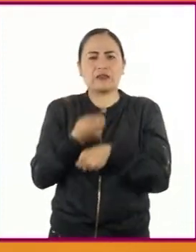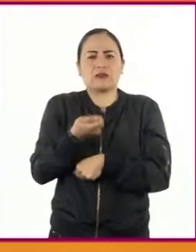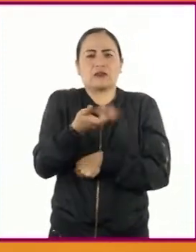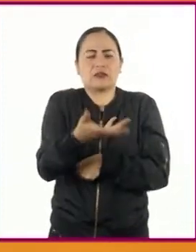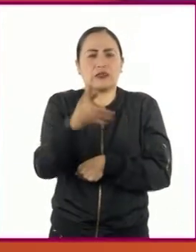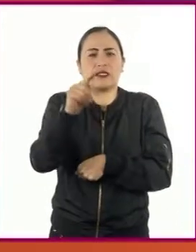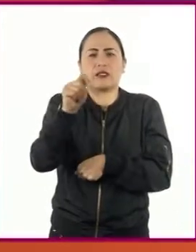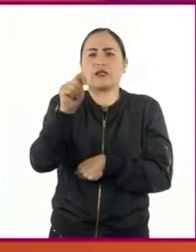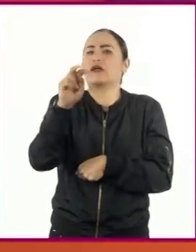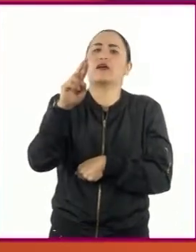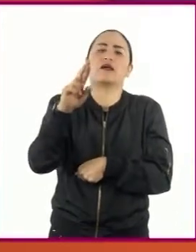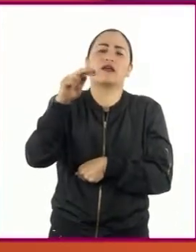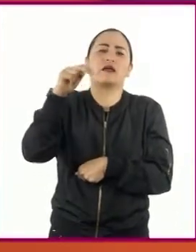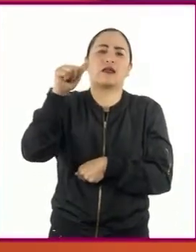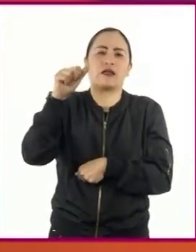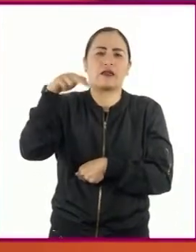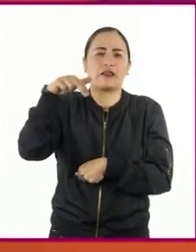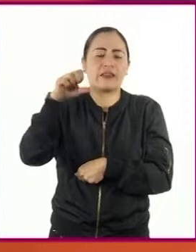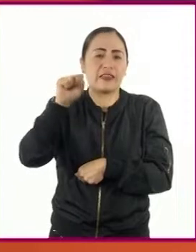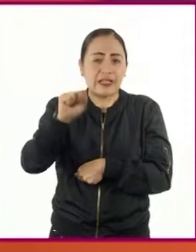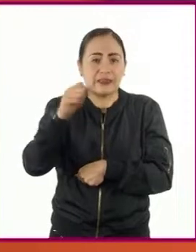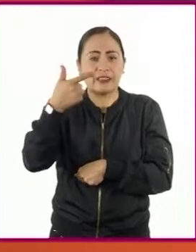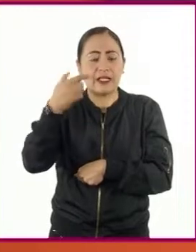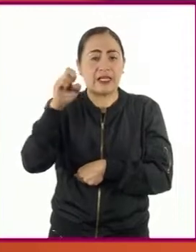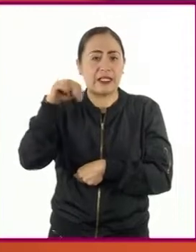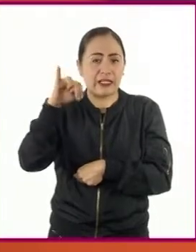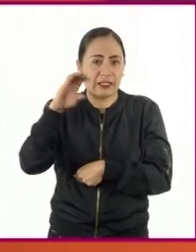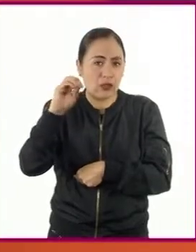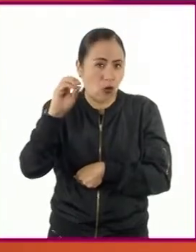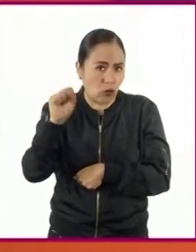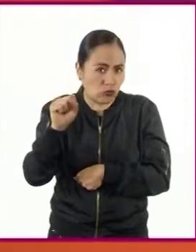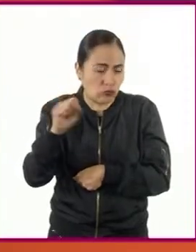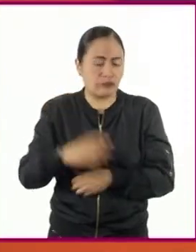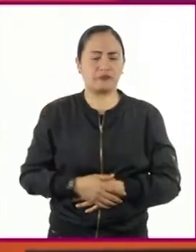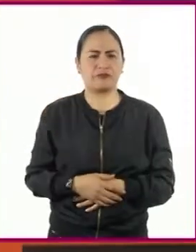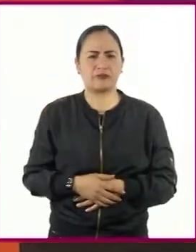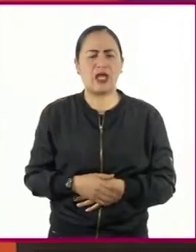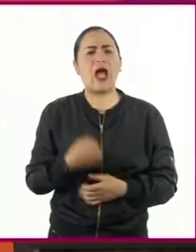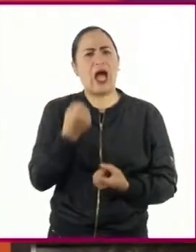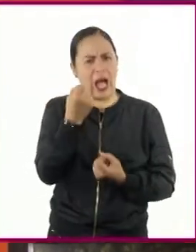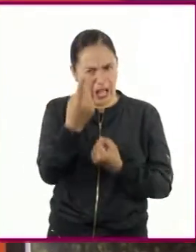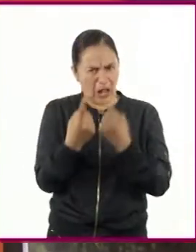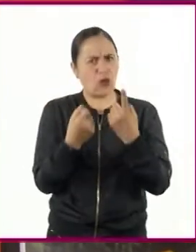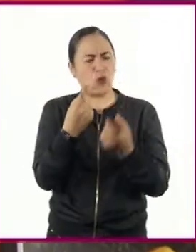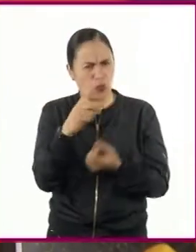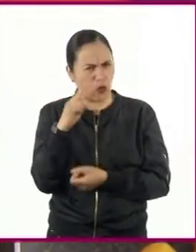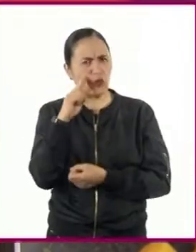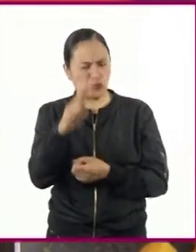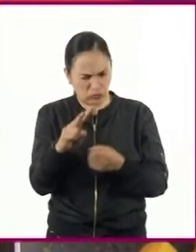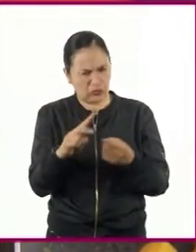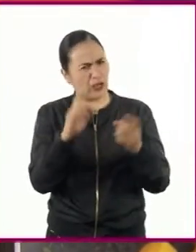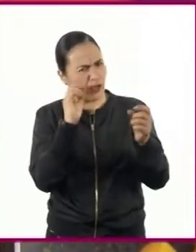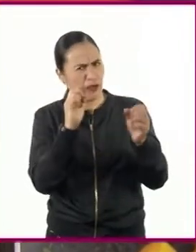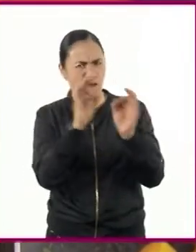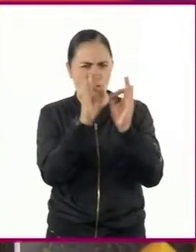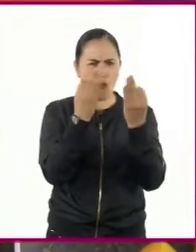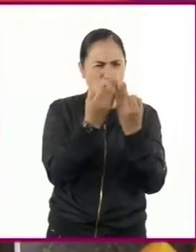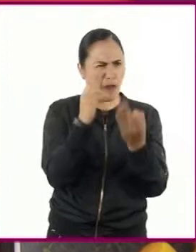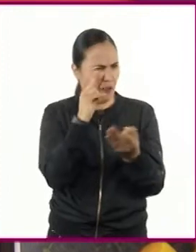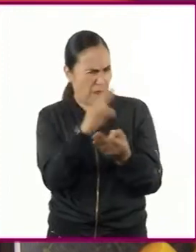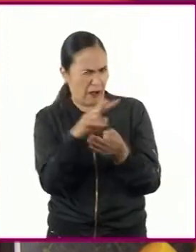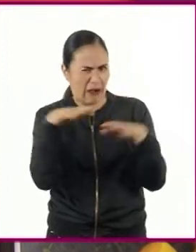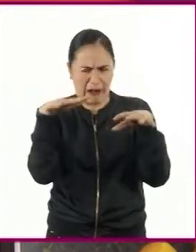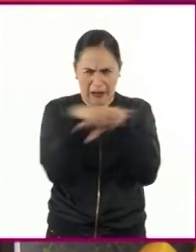Algunos organismos transgénicos sí muestran cambios en su aspecto, pero la mayoría